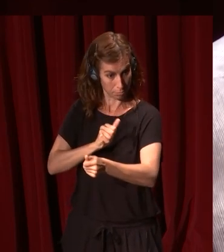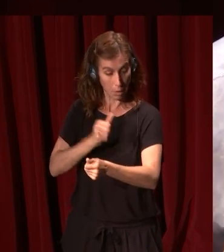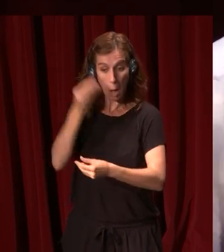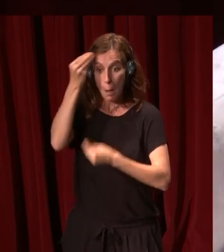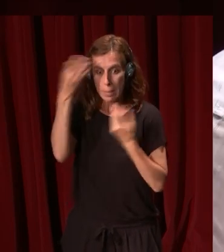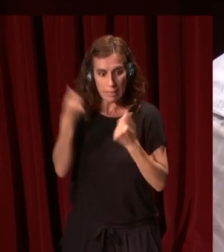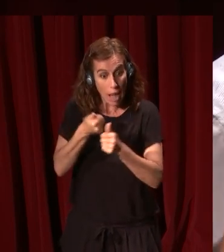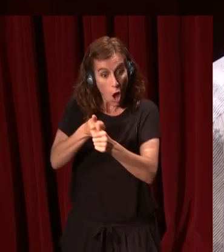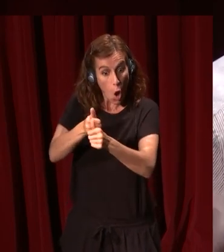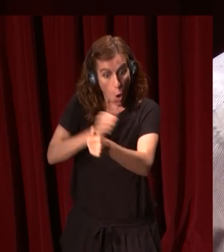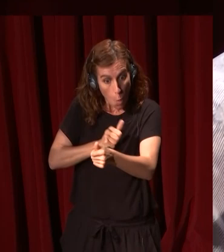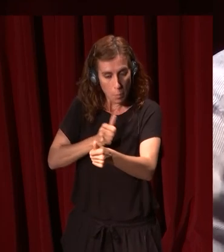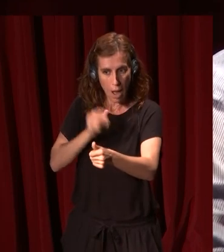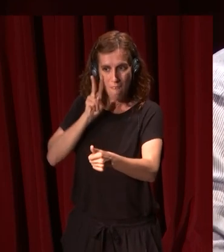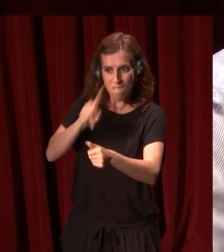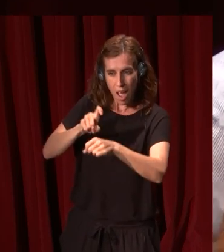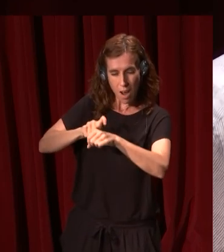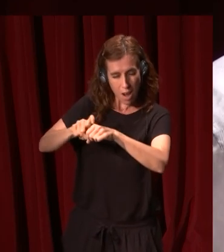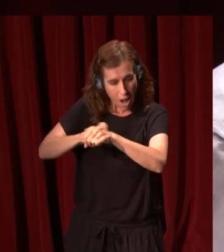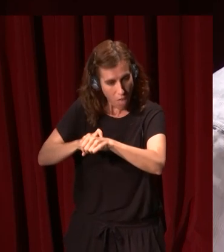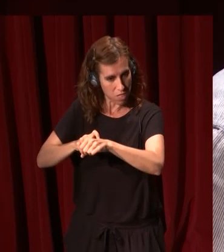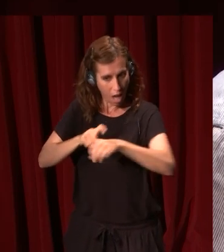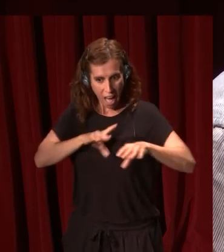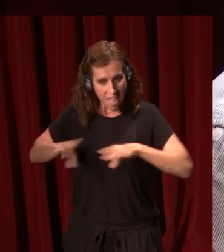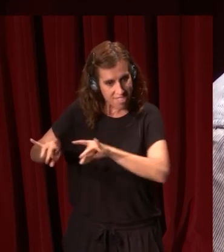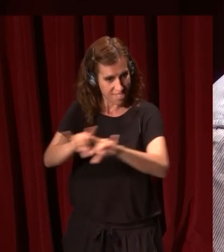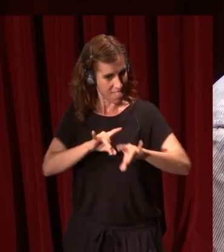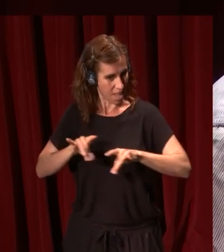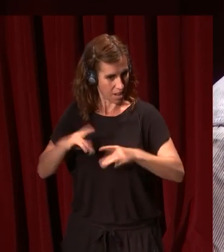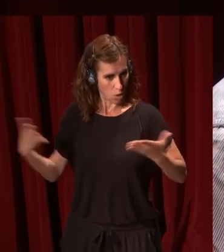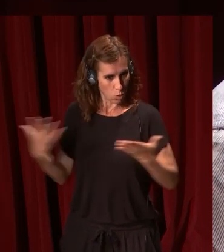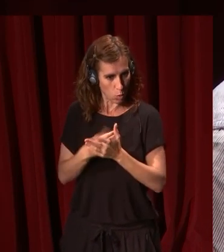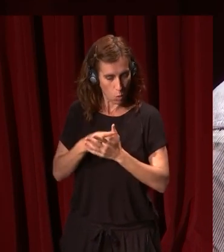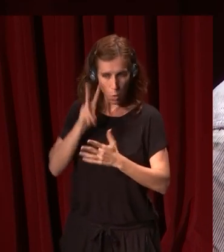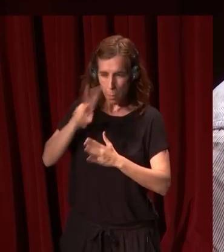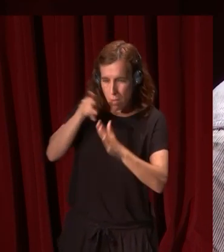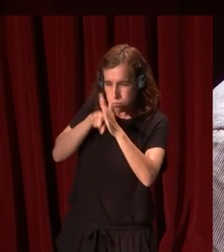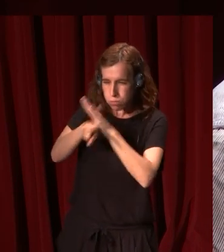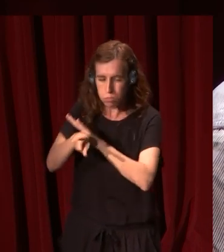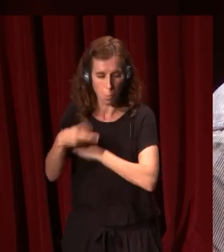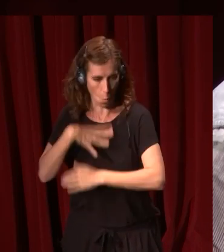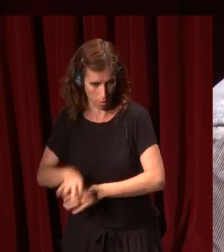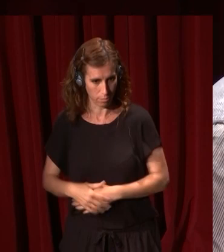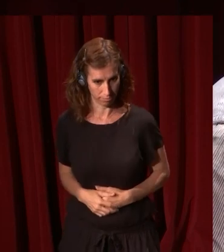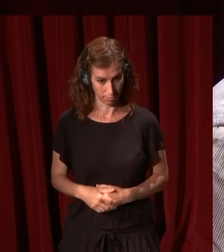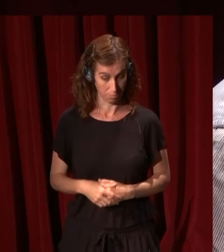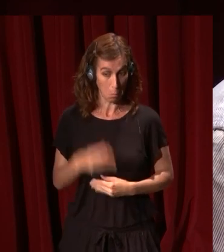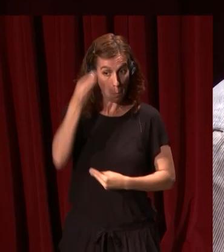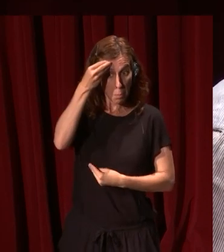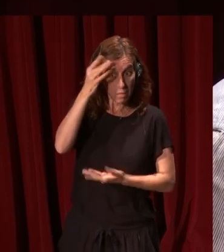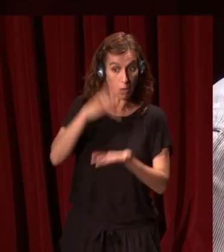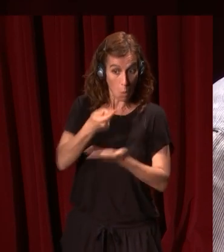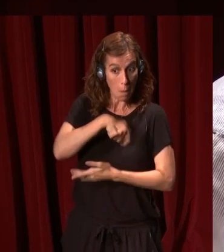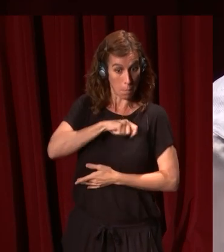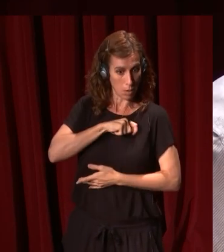en la copia se ve la etnia, la raza, la tierra en última instancia de quien ha pintado el cuadro, que cree que es español cuando ahora